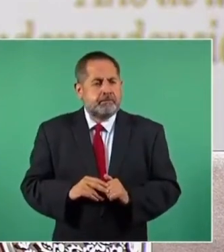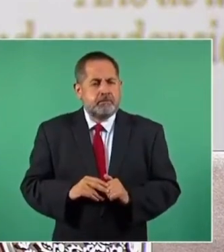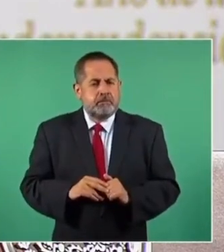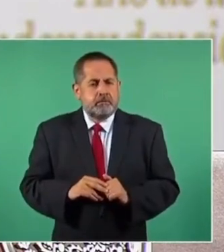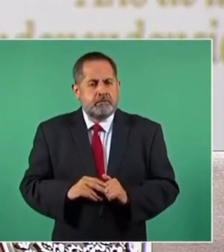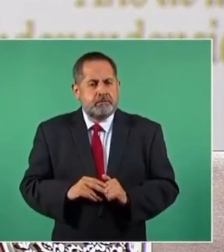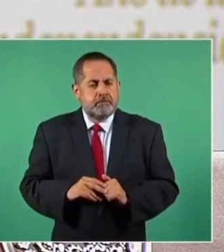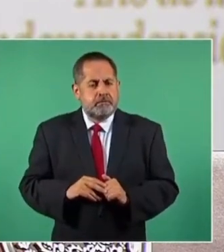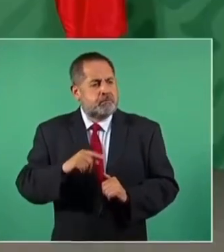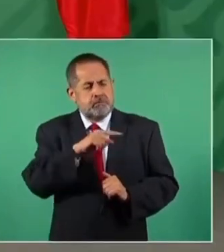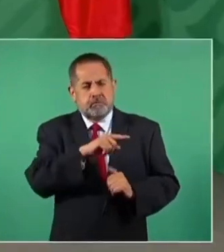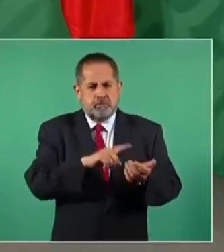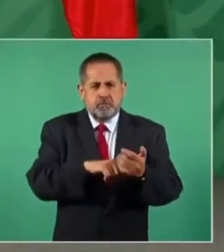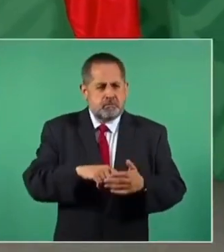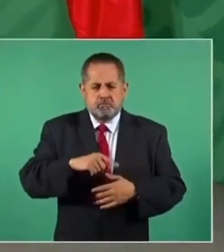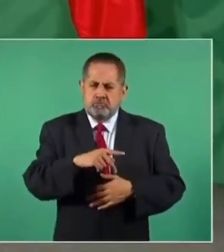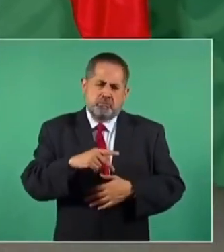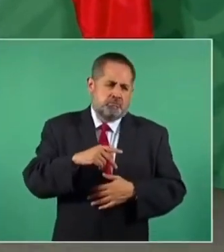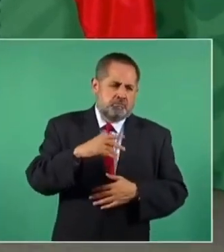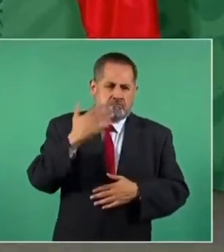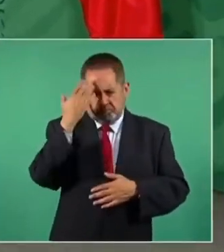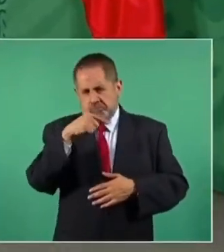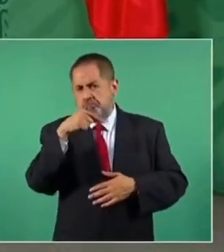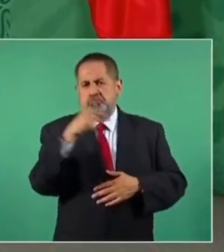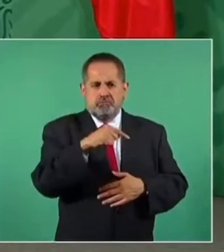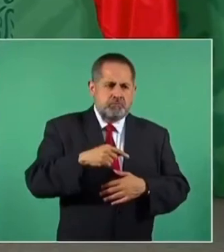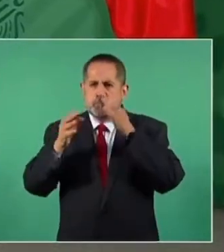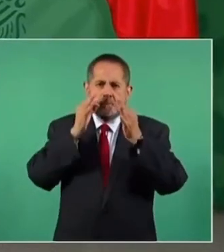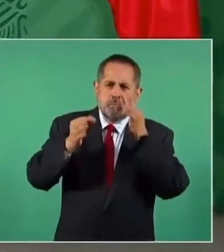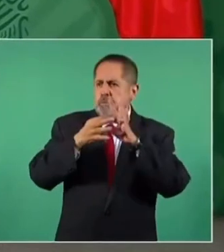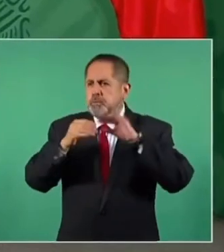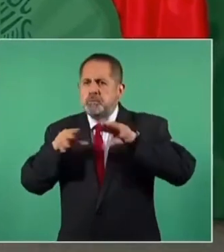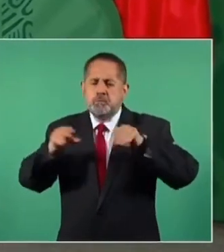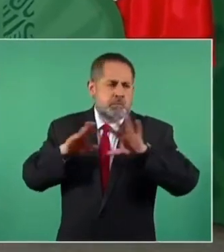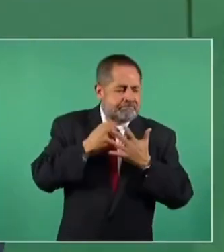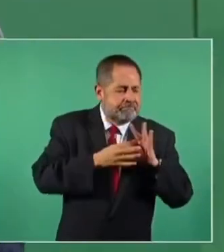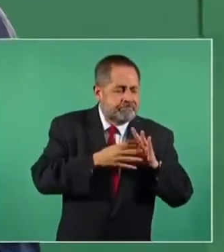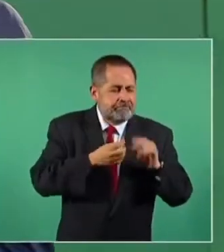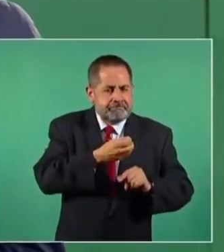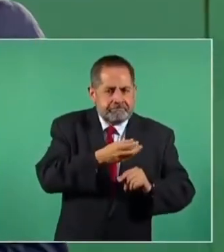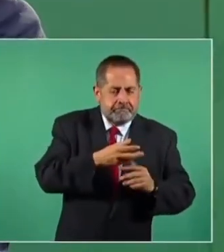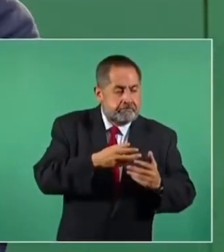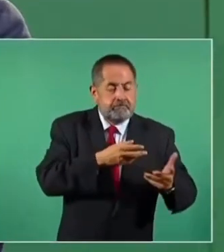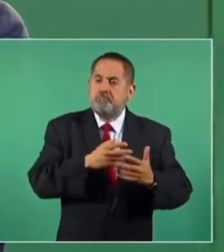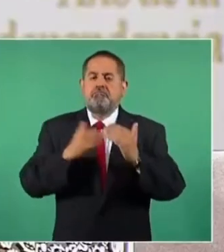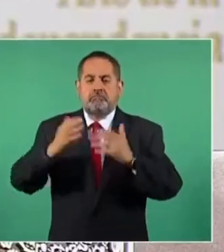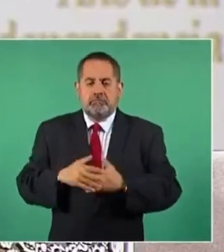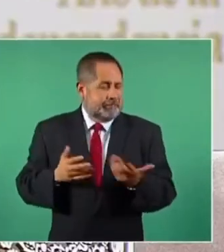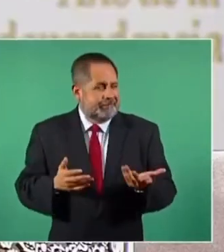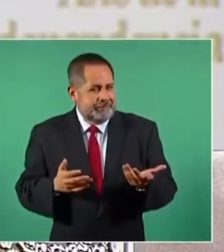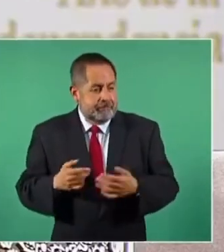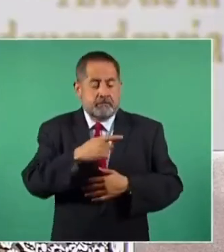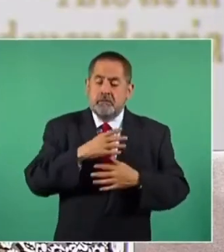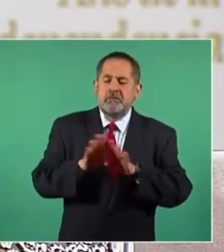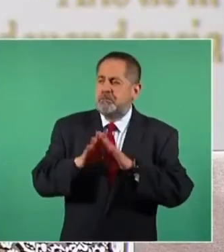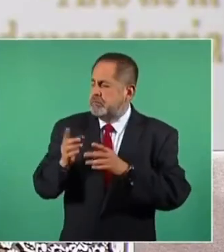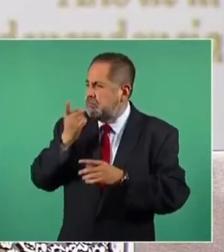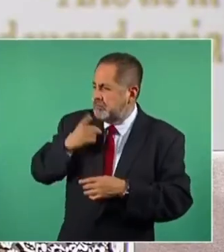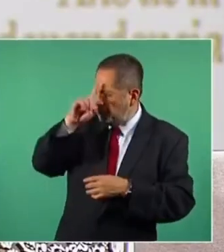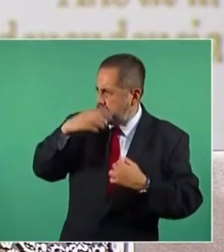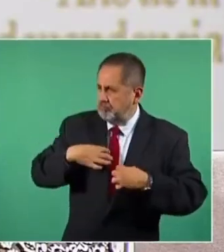porque tiene un buen manejo de medios, de publicidad. Vestirse de una manera,